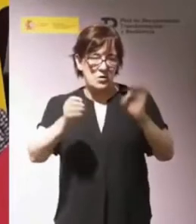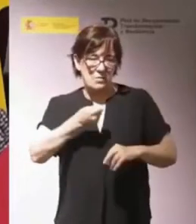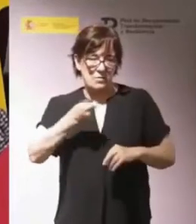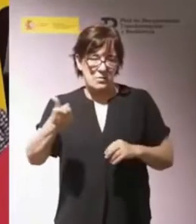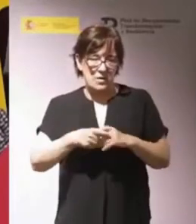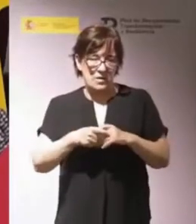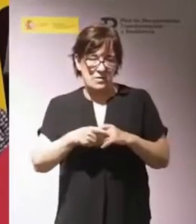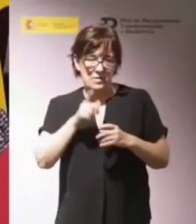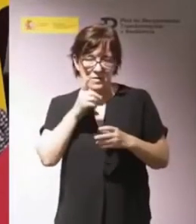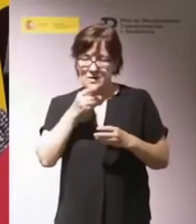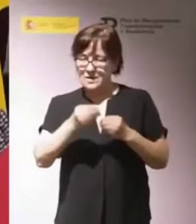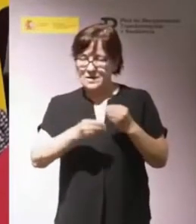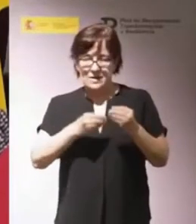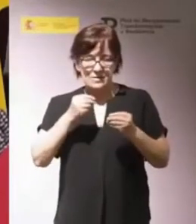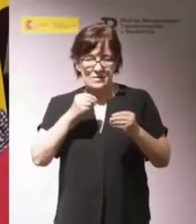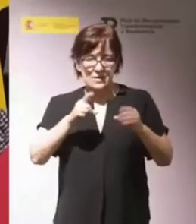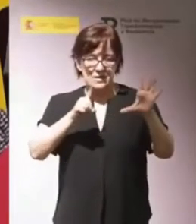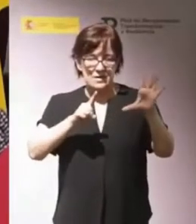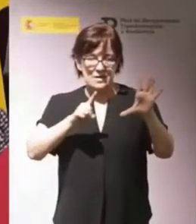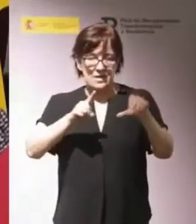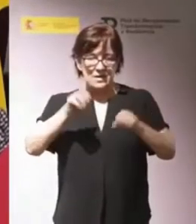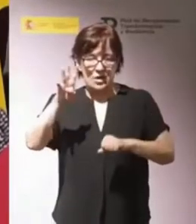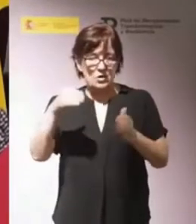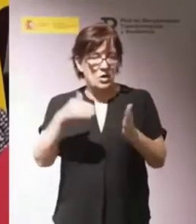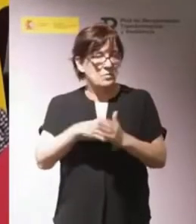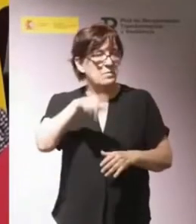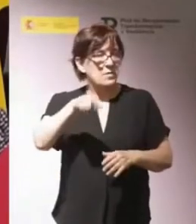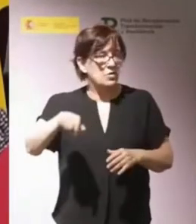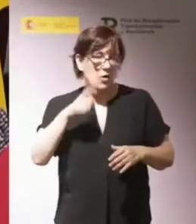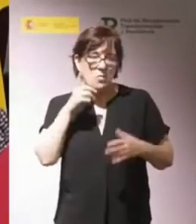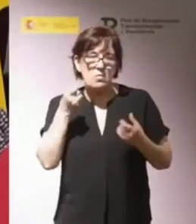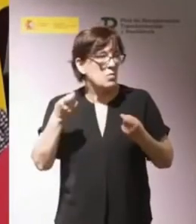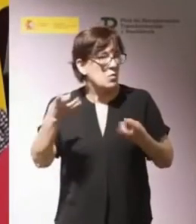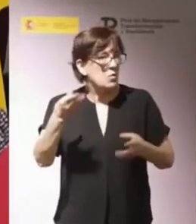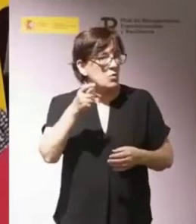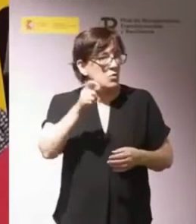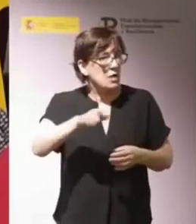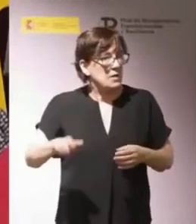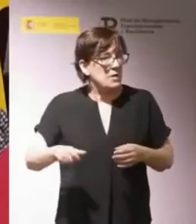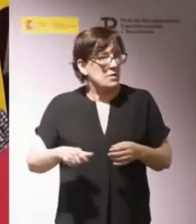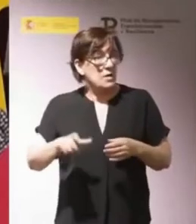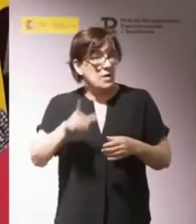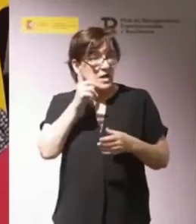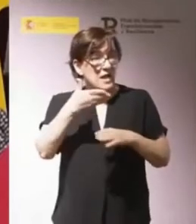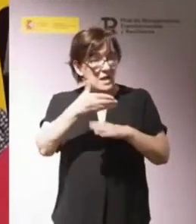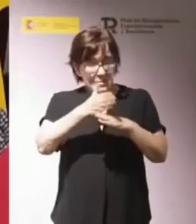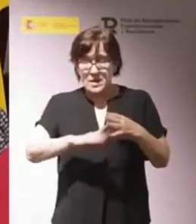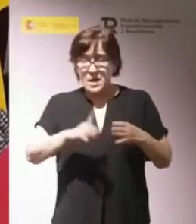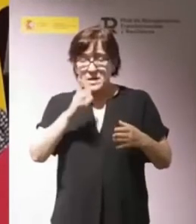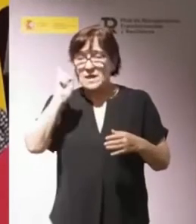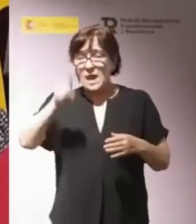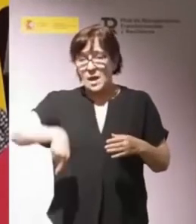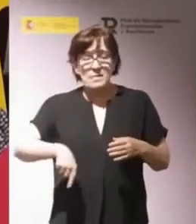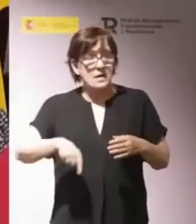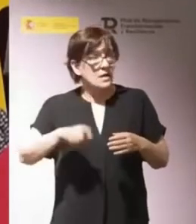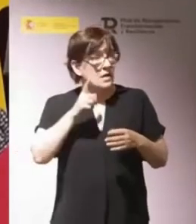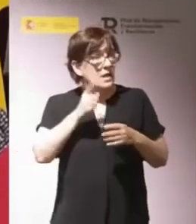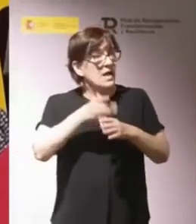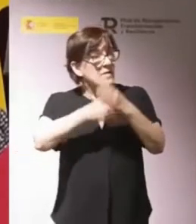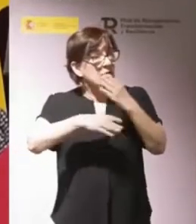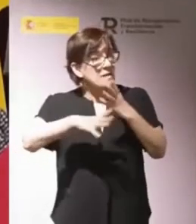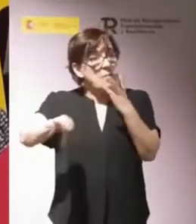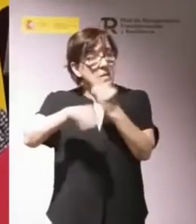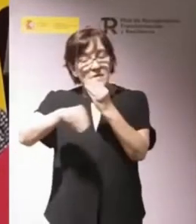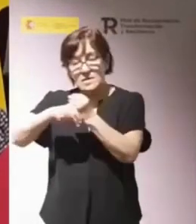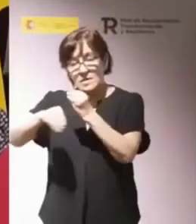hablando de la población, pero 64.000 personas son muchas personas. En la mayor parte de los casos tienen además otras discapacidades